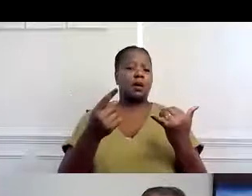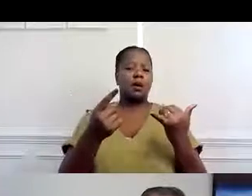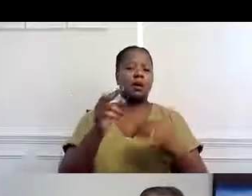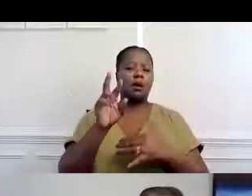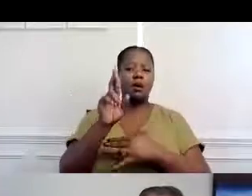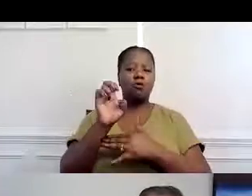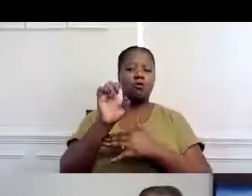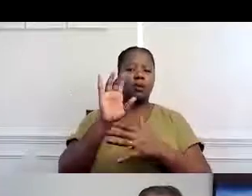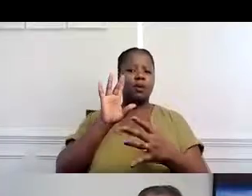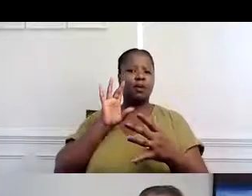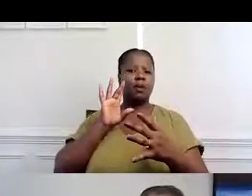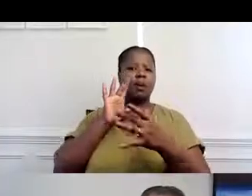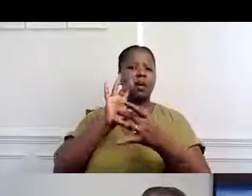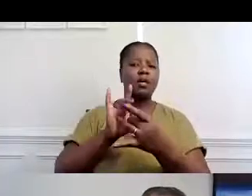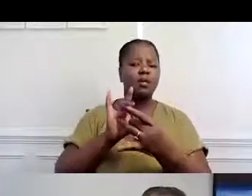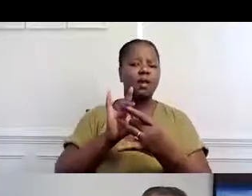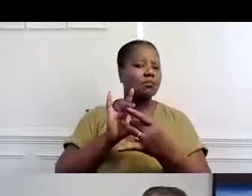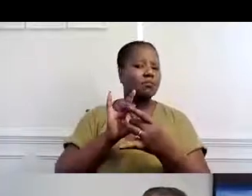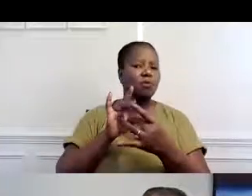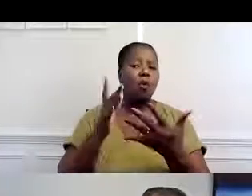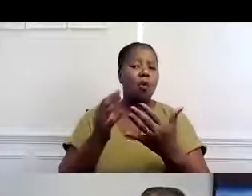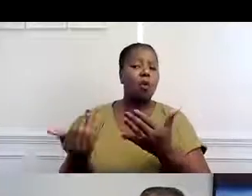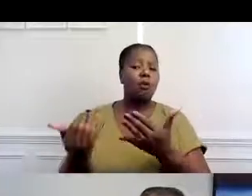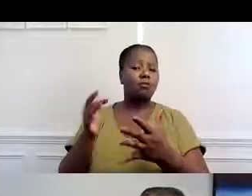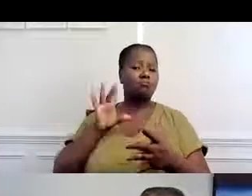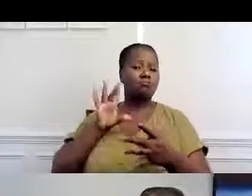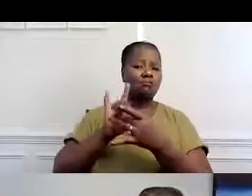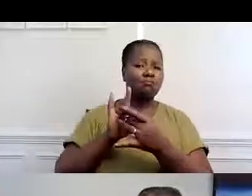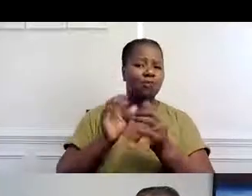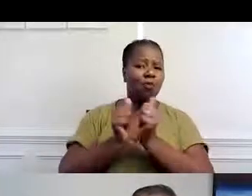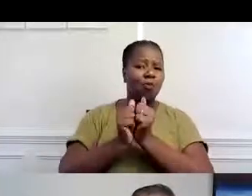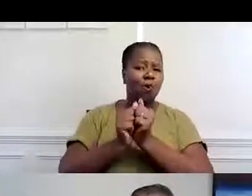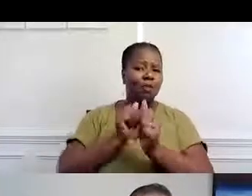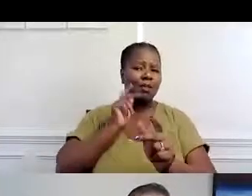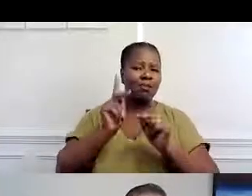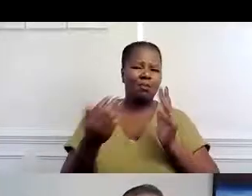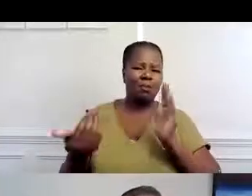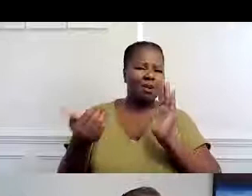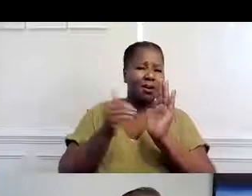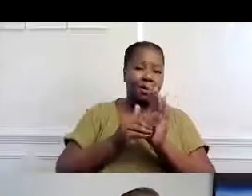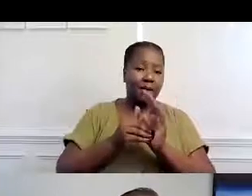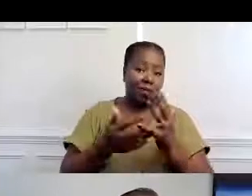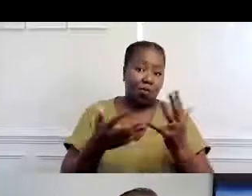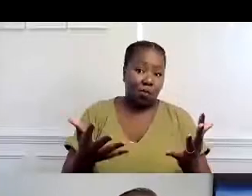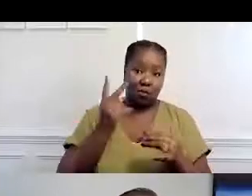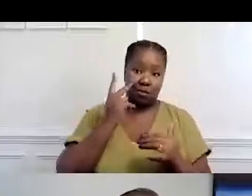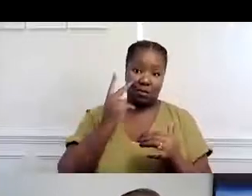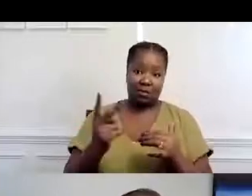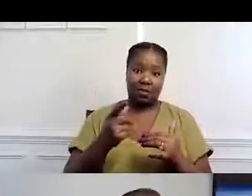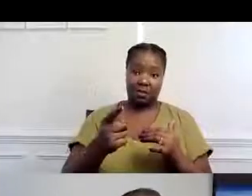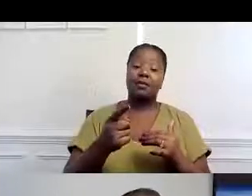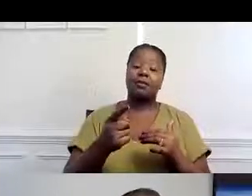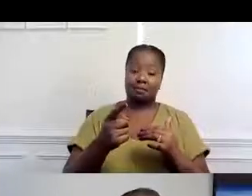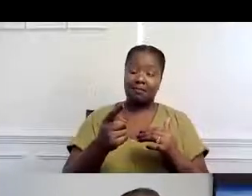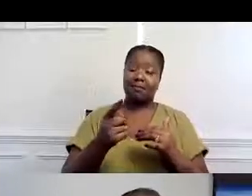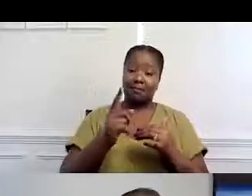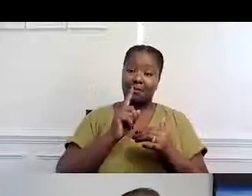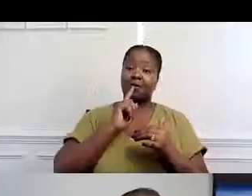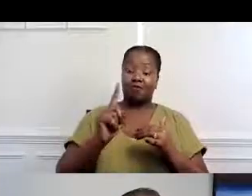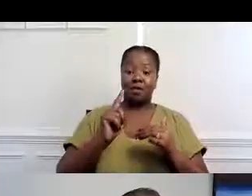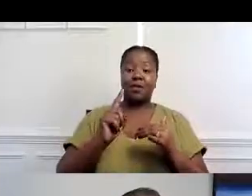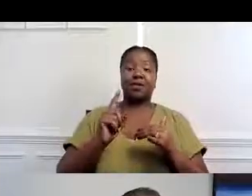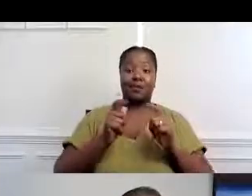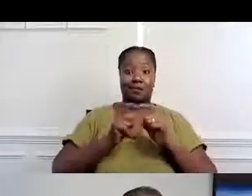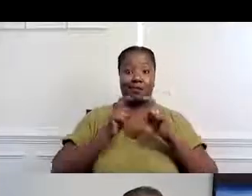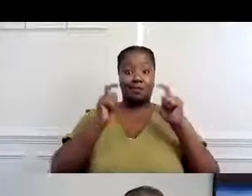Así que eso nos regresa a este punto, oye, regresamos a este punto de la